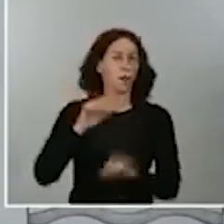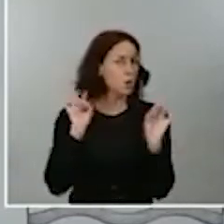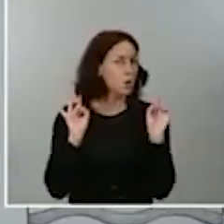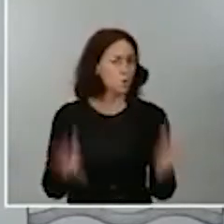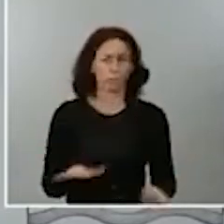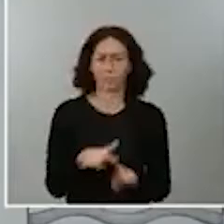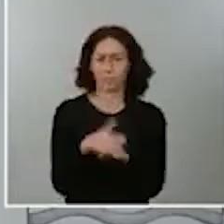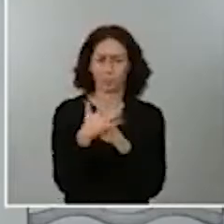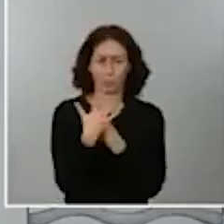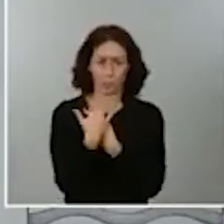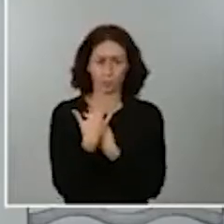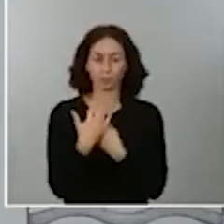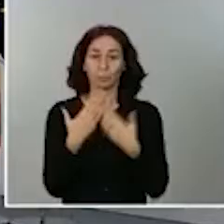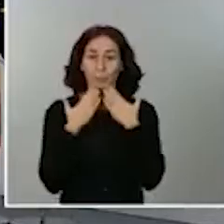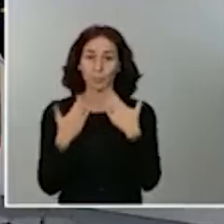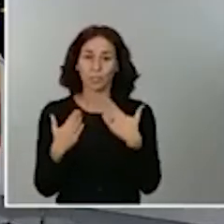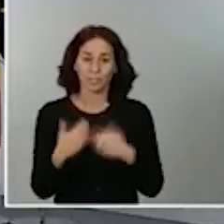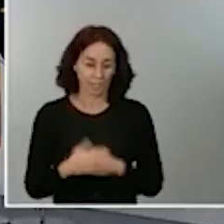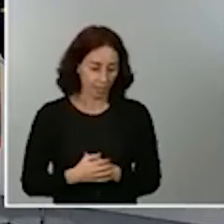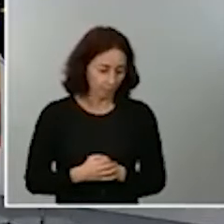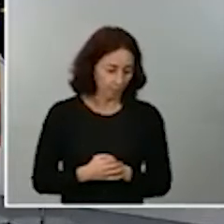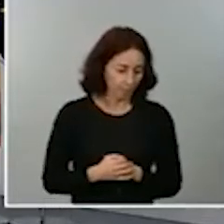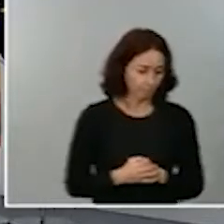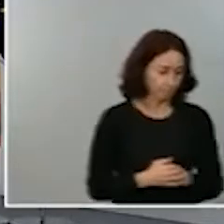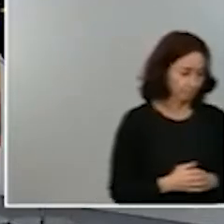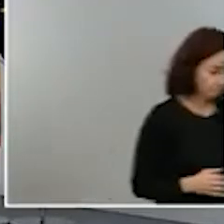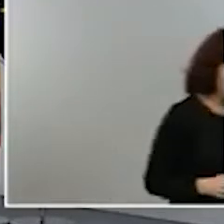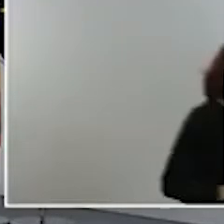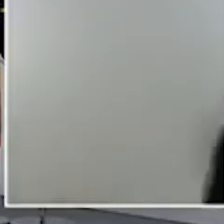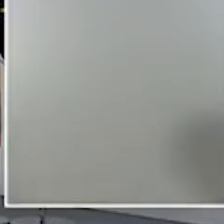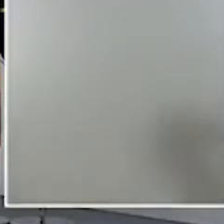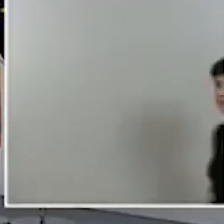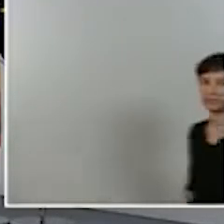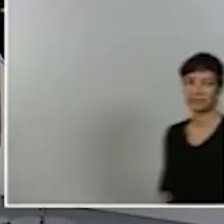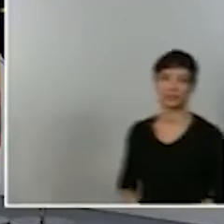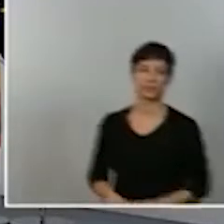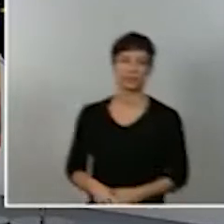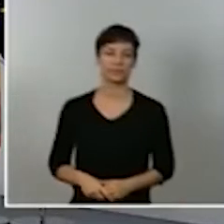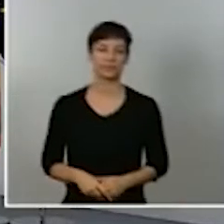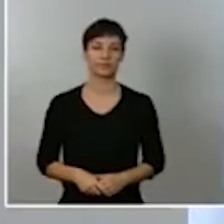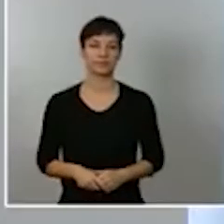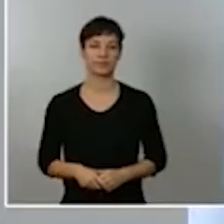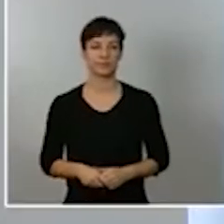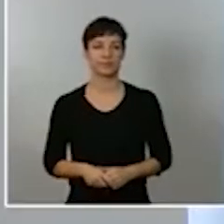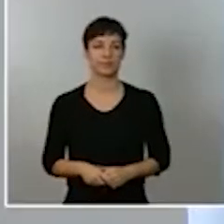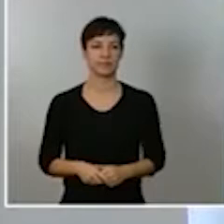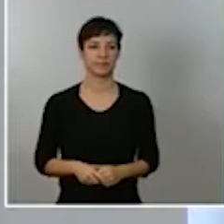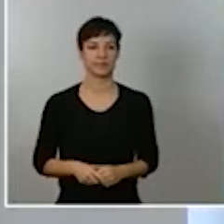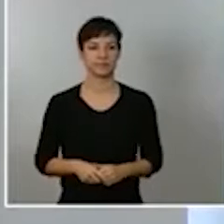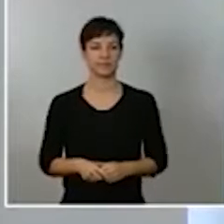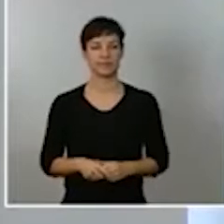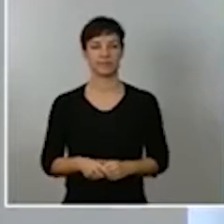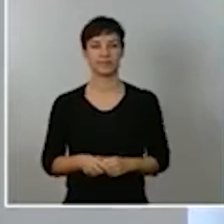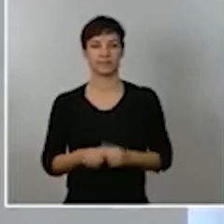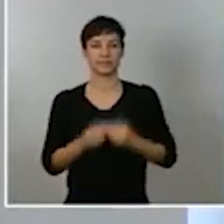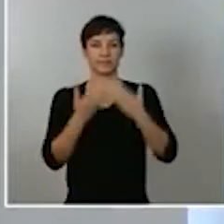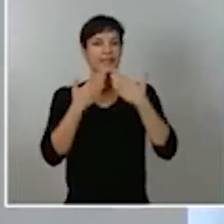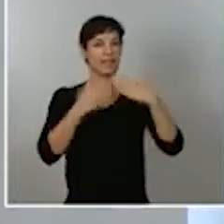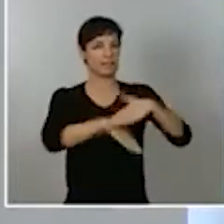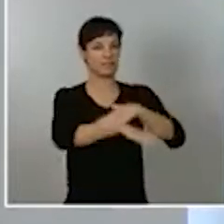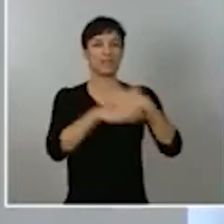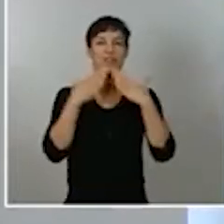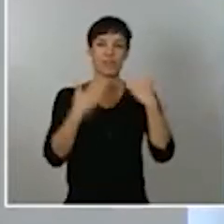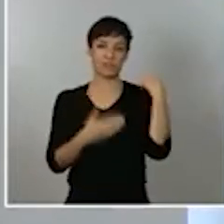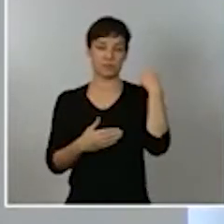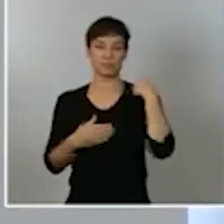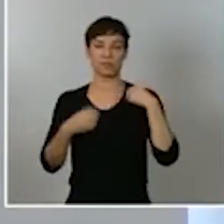Muchas gracias, ministro. Muchas gracias, Carlos. Respecto a la pregunta, referir que el régimen sancionador en caso